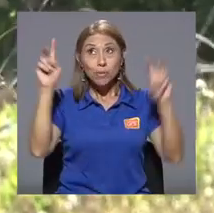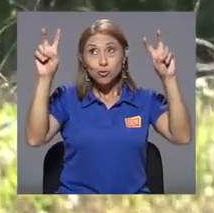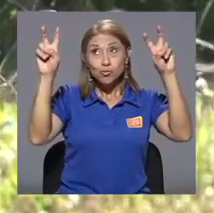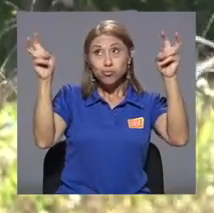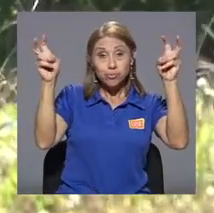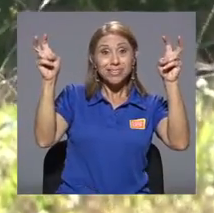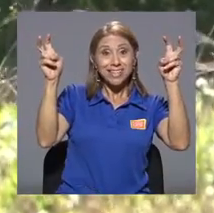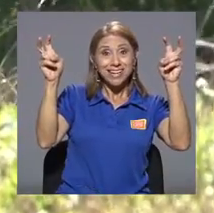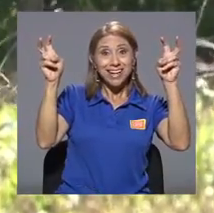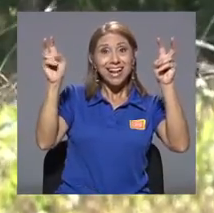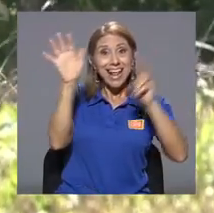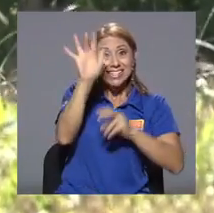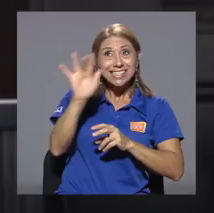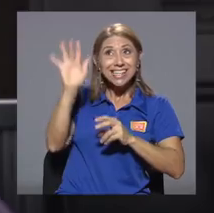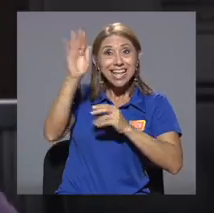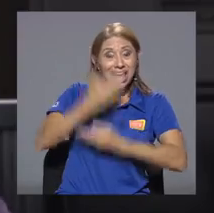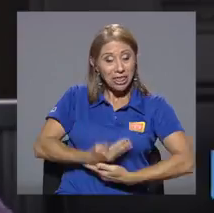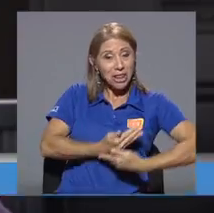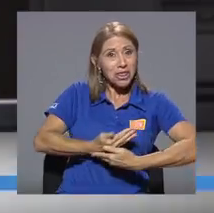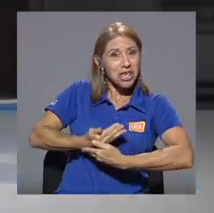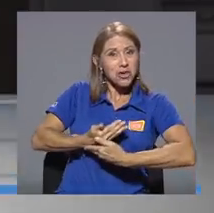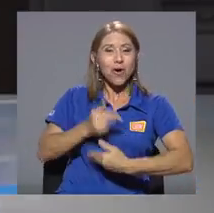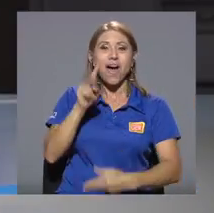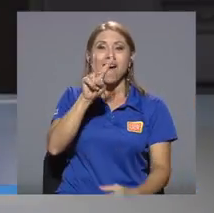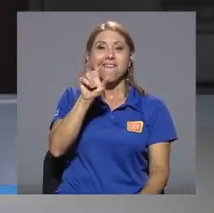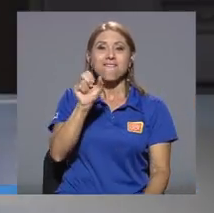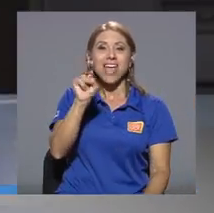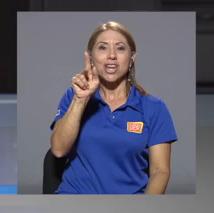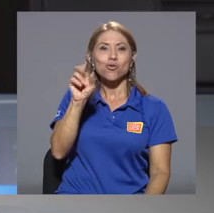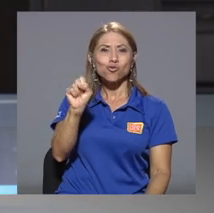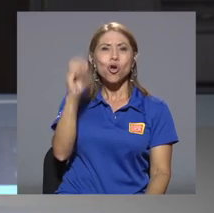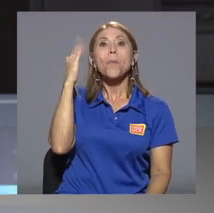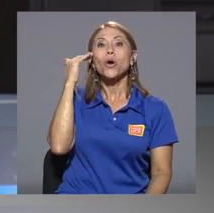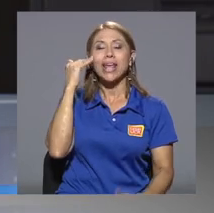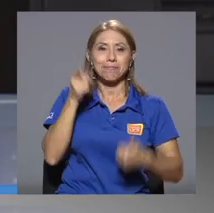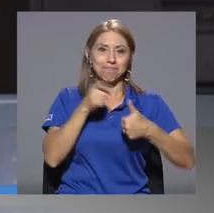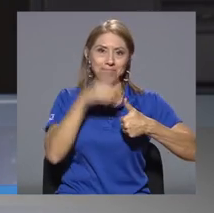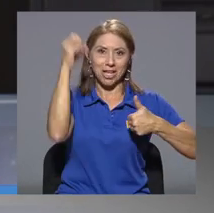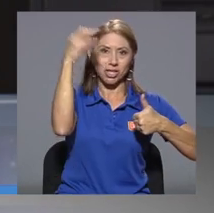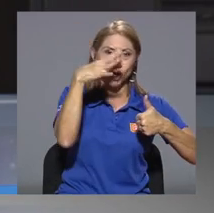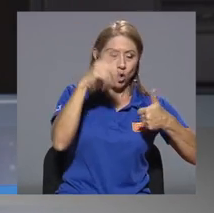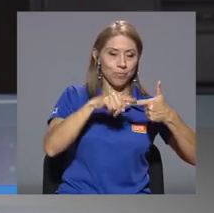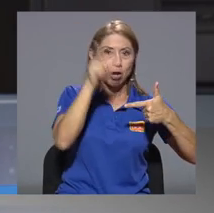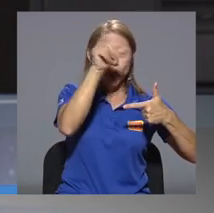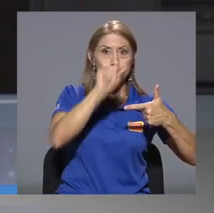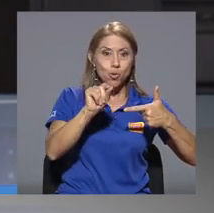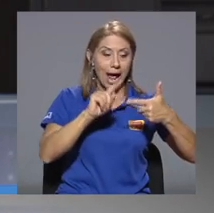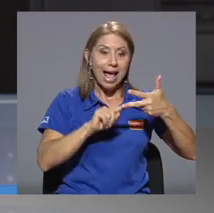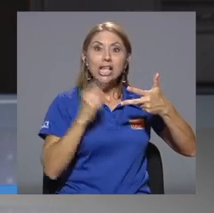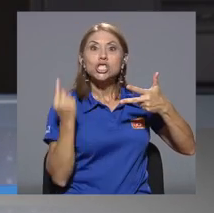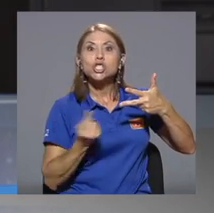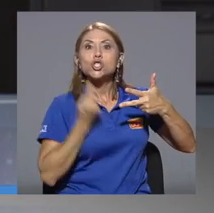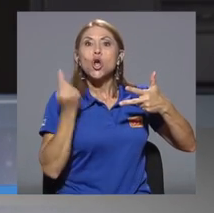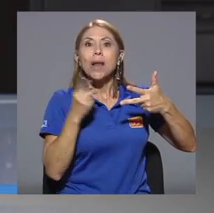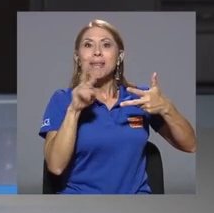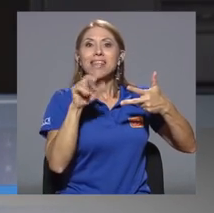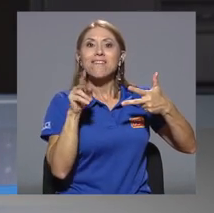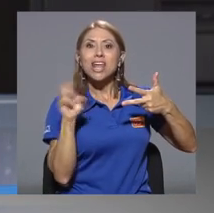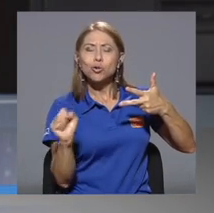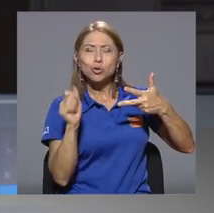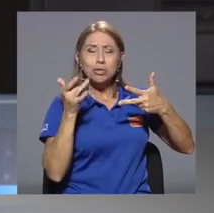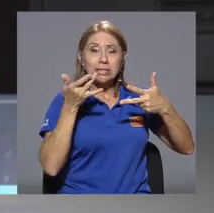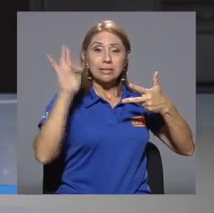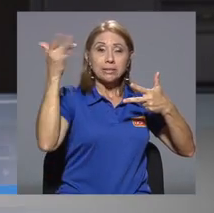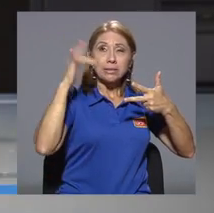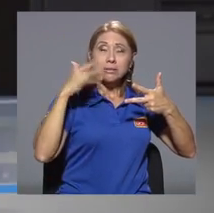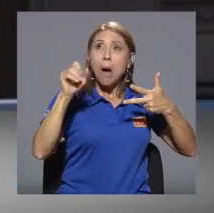niño es Venus. Y es por una razón. Venus es el astro, exceptuando el sol y la luna, es el astro al cual alcanza el máximo brillo visto desde la Tierra, tan